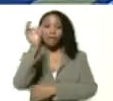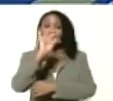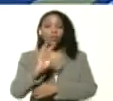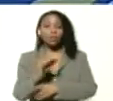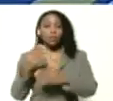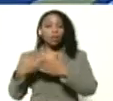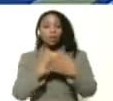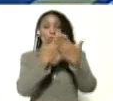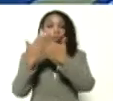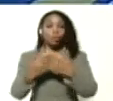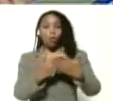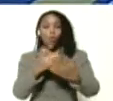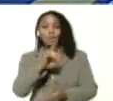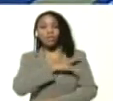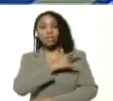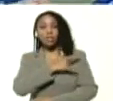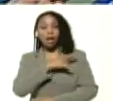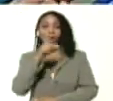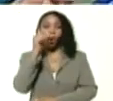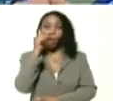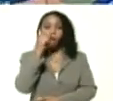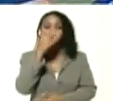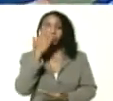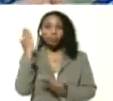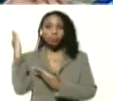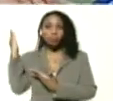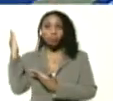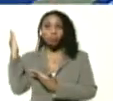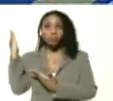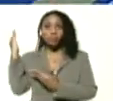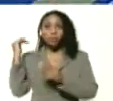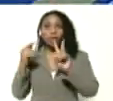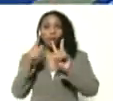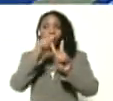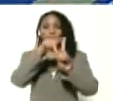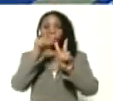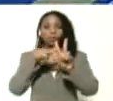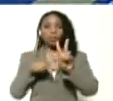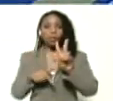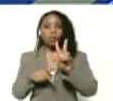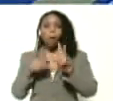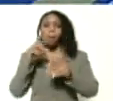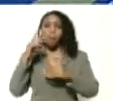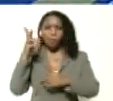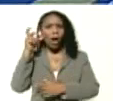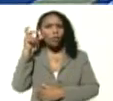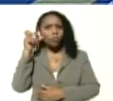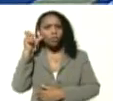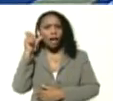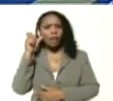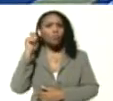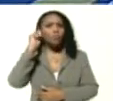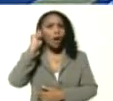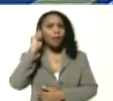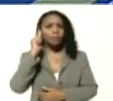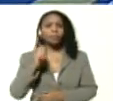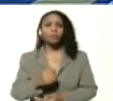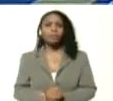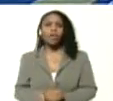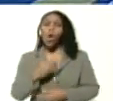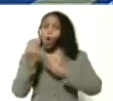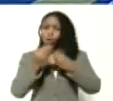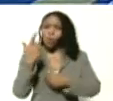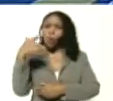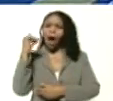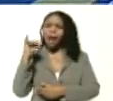de Estudiantes de Educación Universitario, Kennedy, el presidente Kennedy, vamos a escuchar a Egerling, ¿cómo